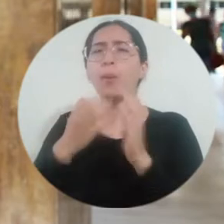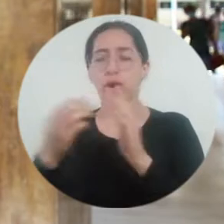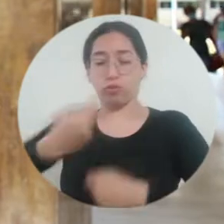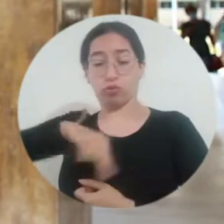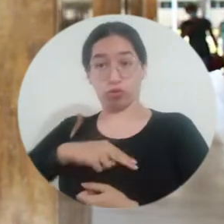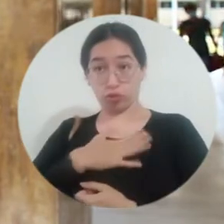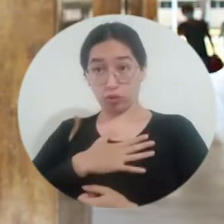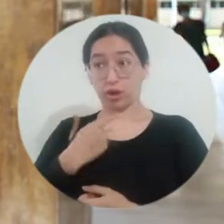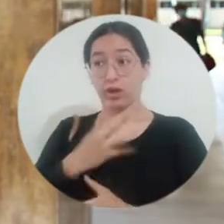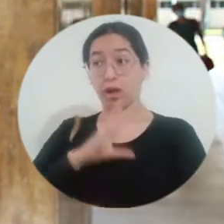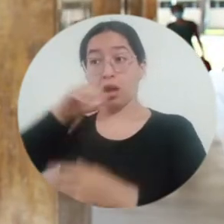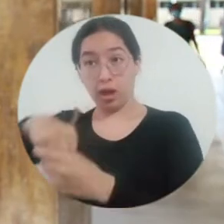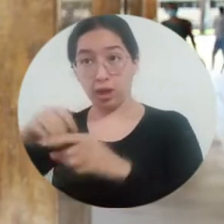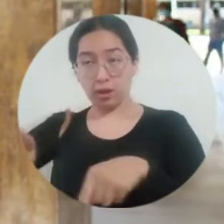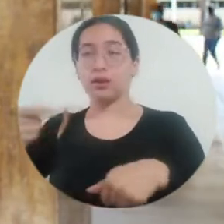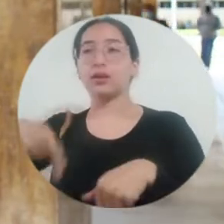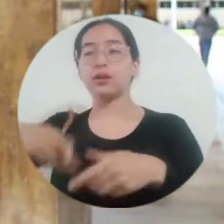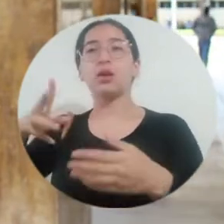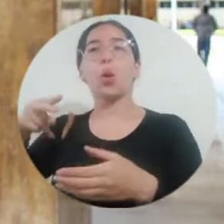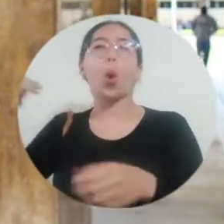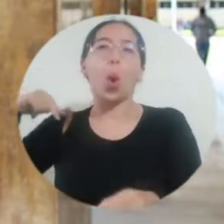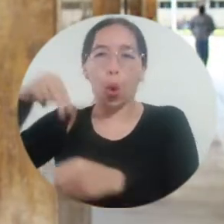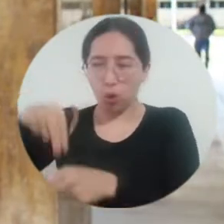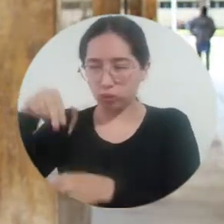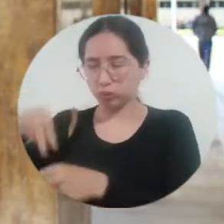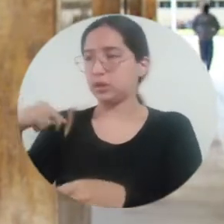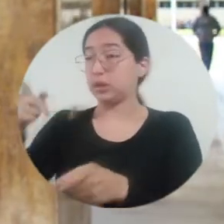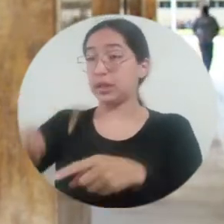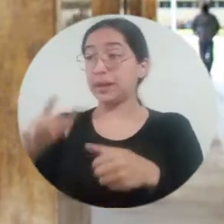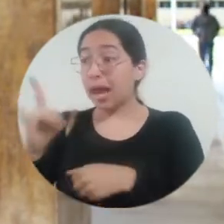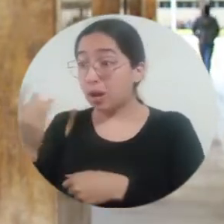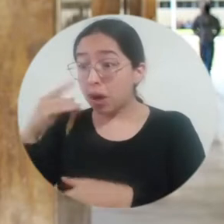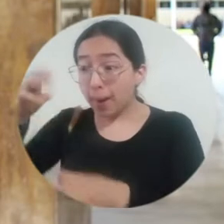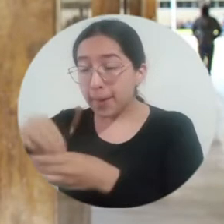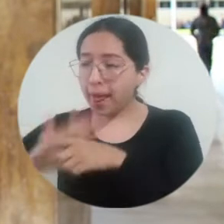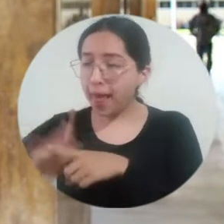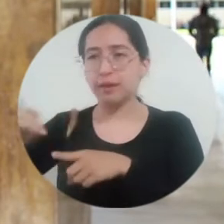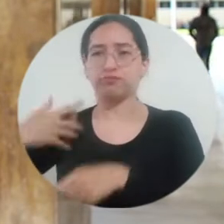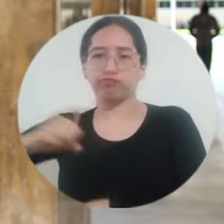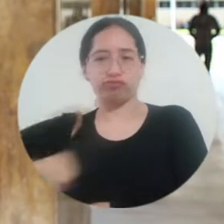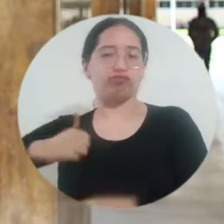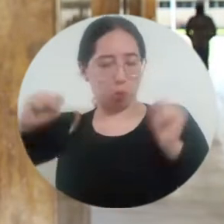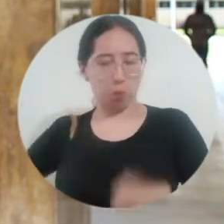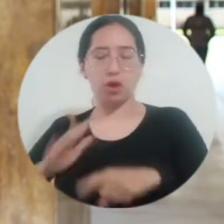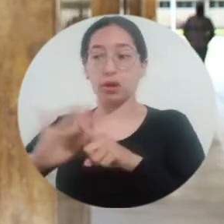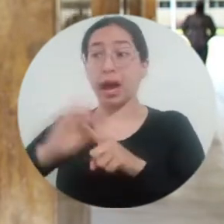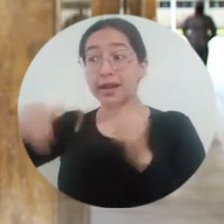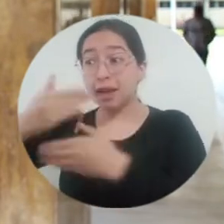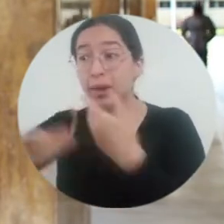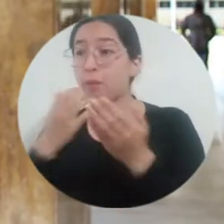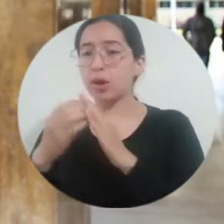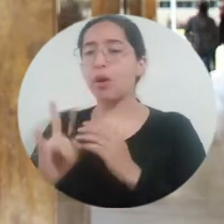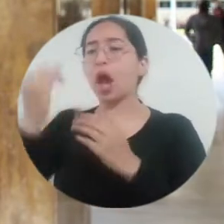muy interesante y muy importante, por ejemplo, para nosotros que hacemos parte de comunidades indígenas porque es un mecanismo y también un derecho